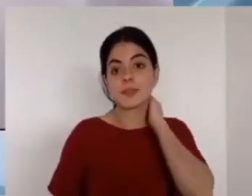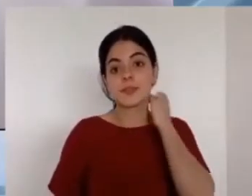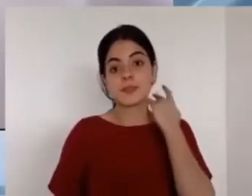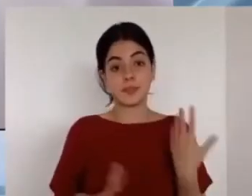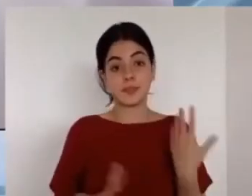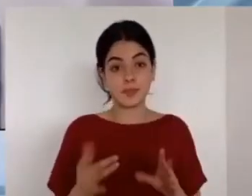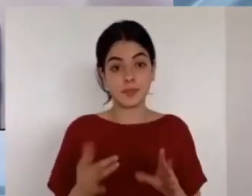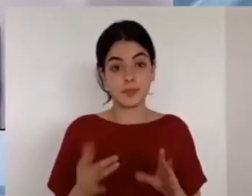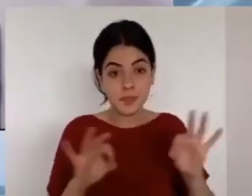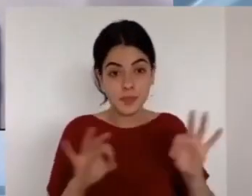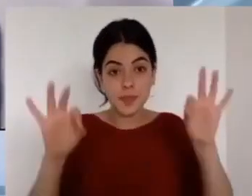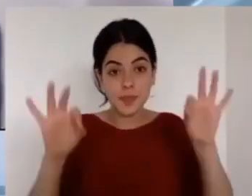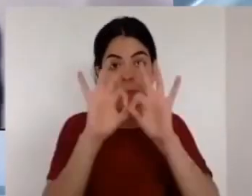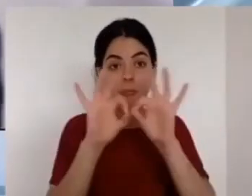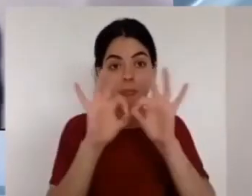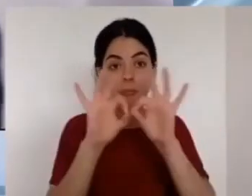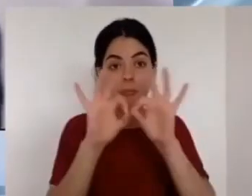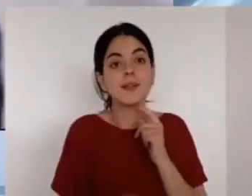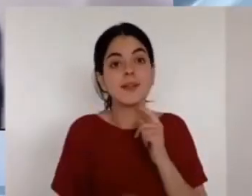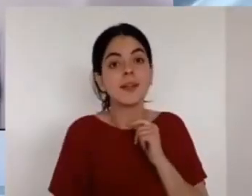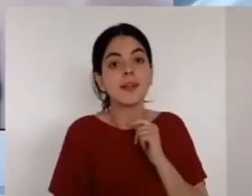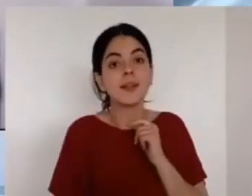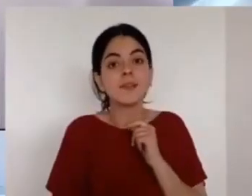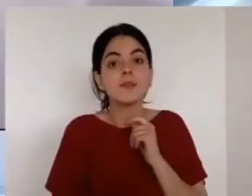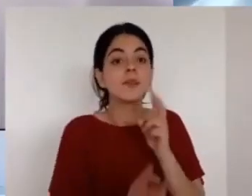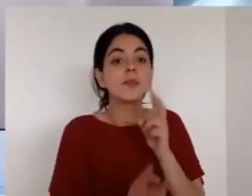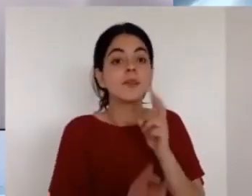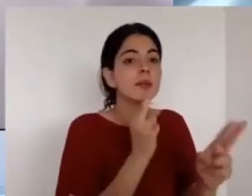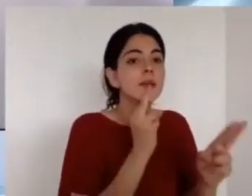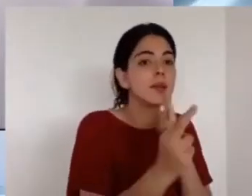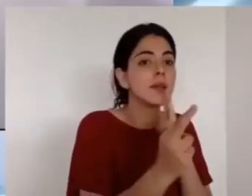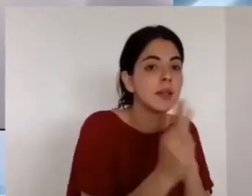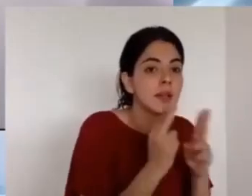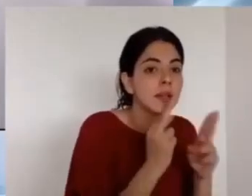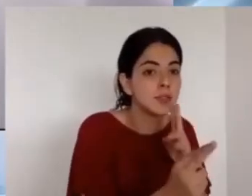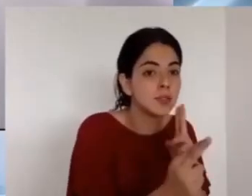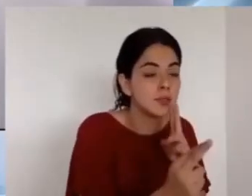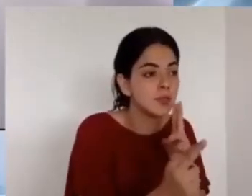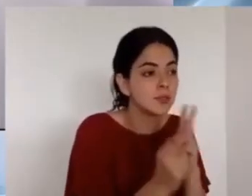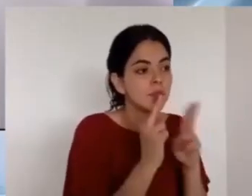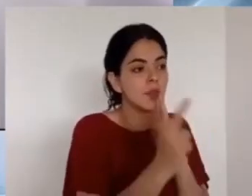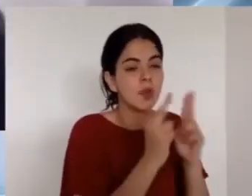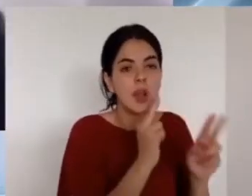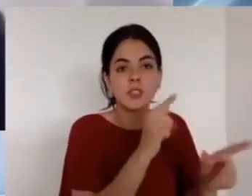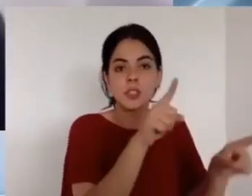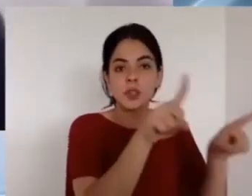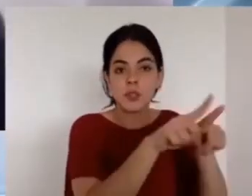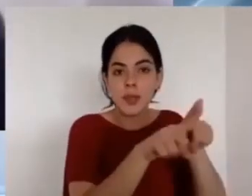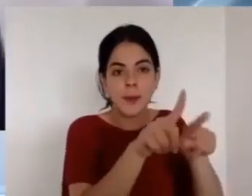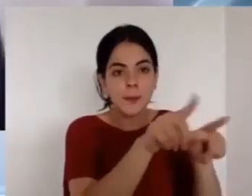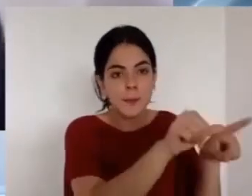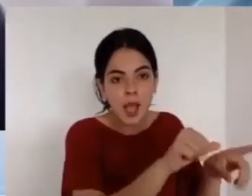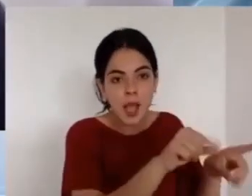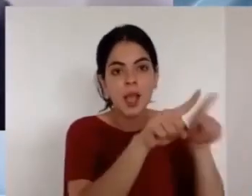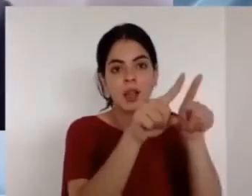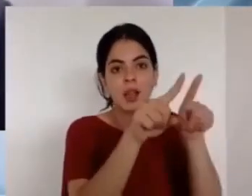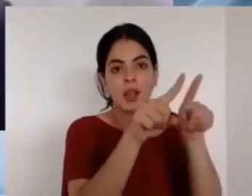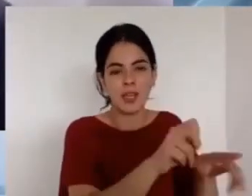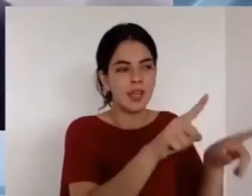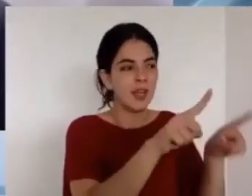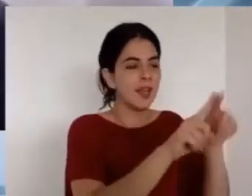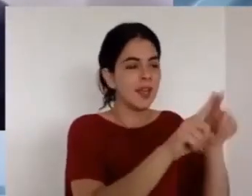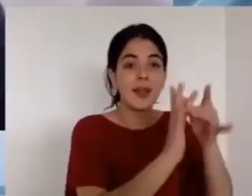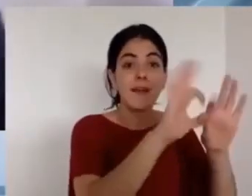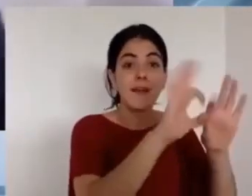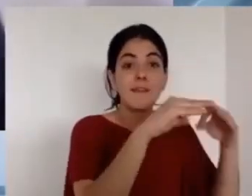que cuando se afecta una se afectan las otras dos muchos de los problemas que tienen los hermanos